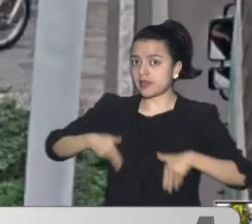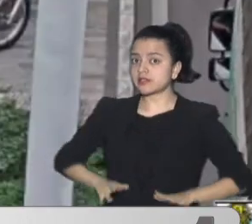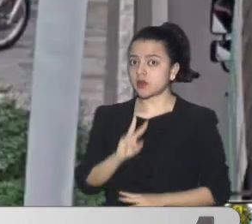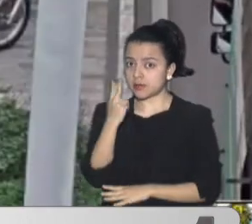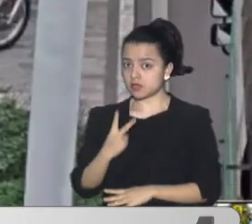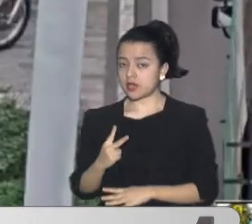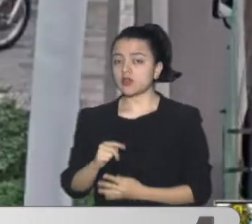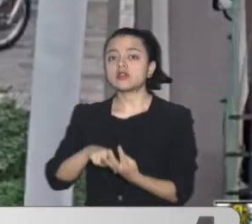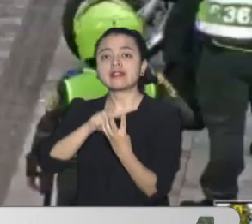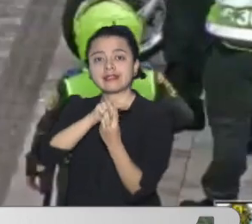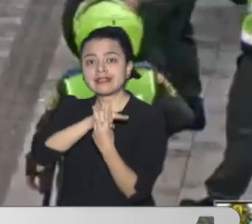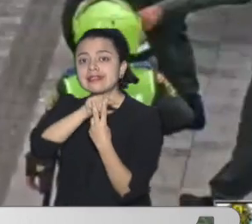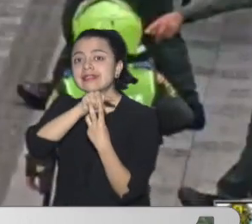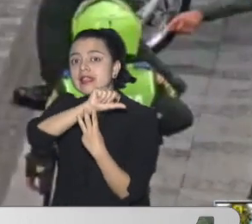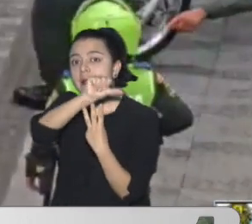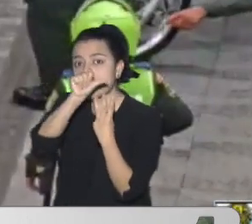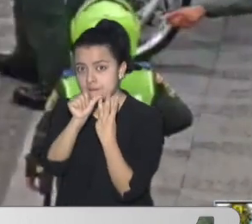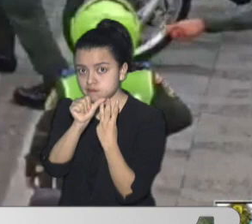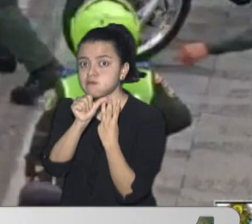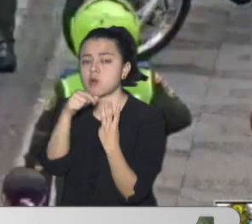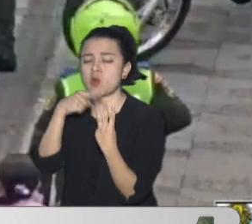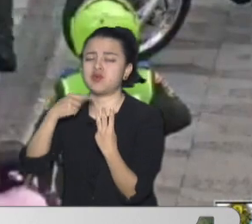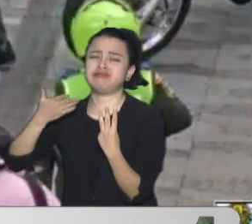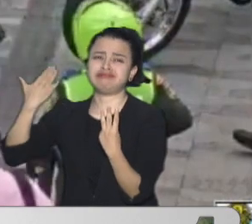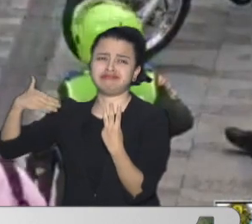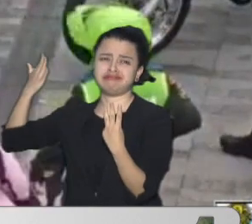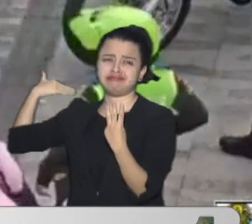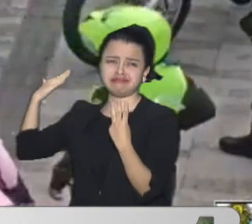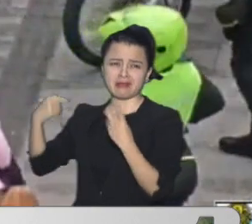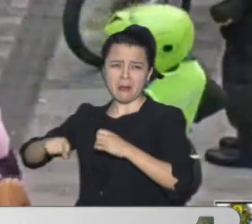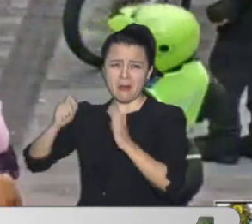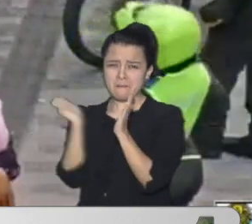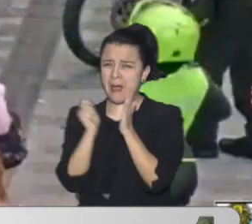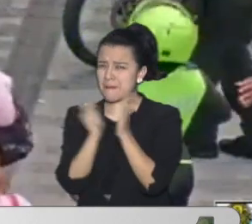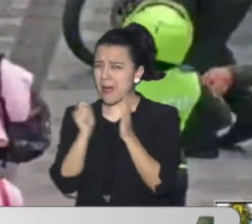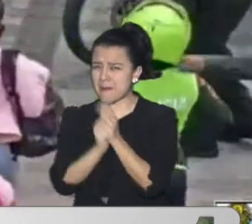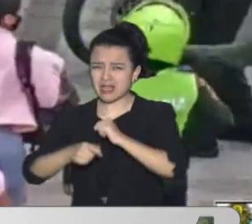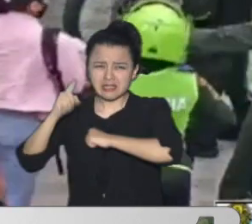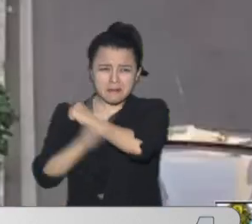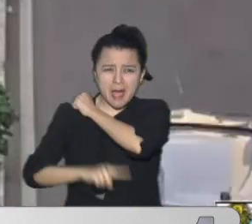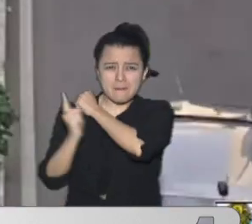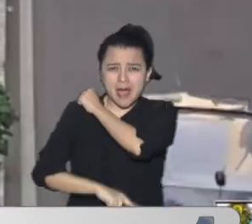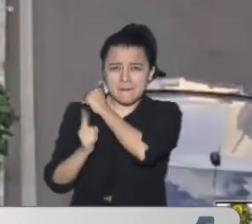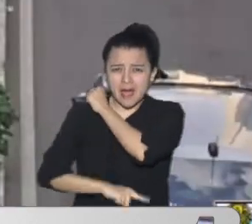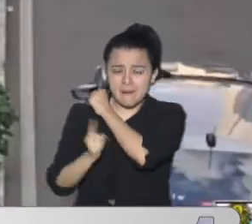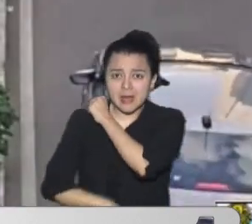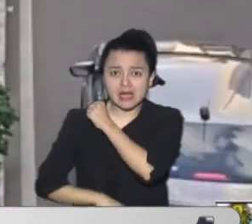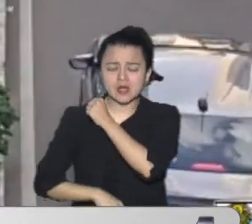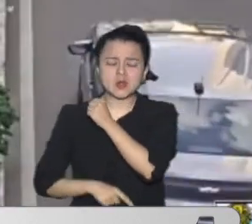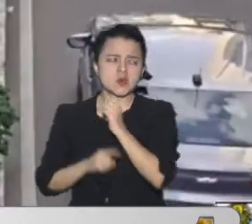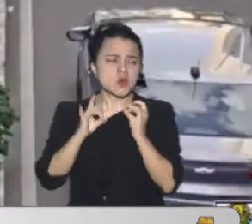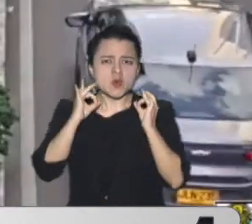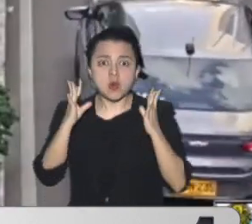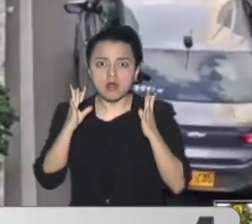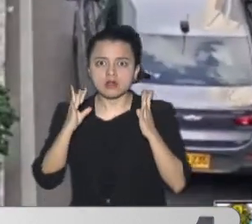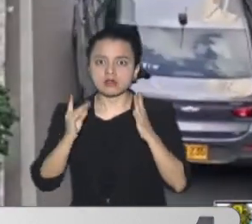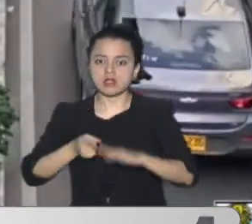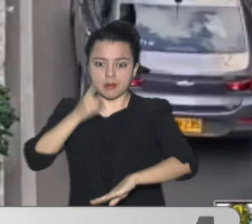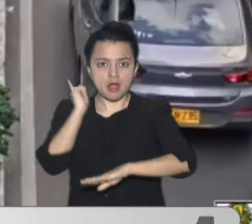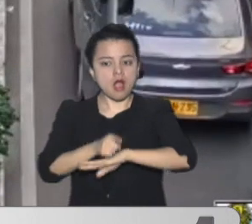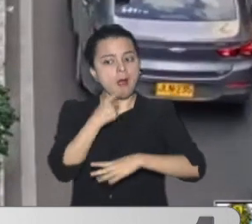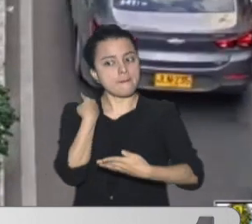Son mujeres Que tenían un extenso Prontuario delictivo Con más de 30 Anotaciones judiciales Incluso también Sentencias